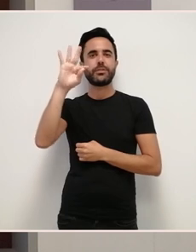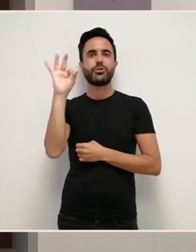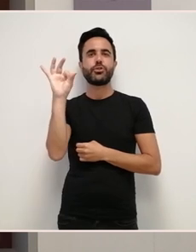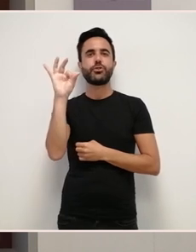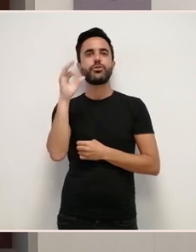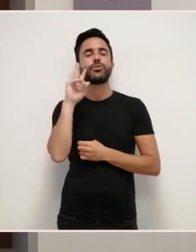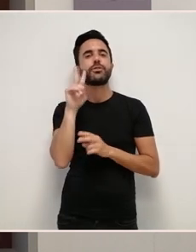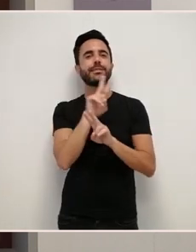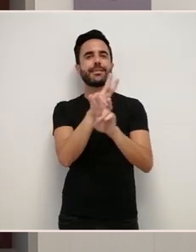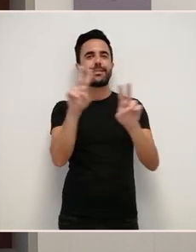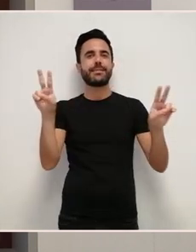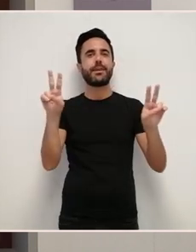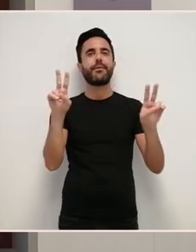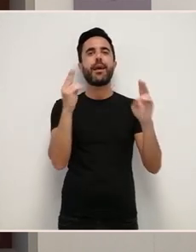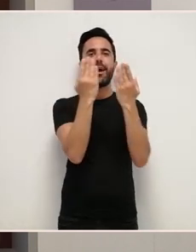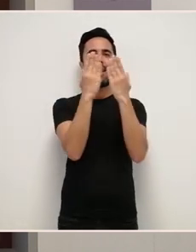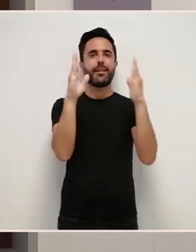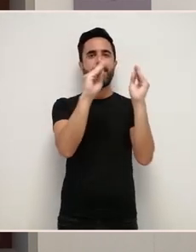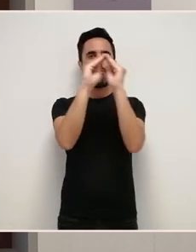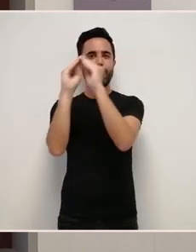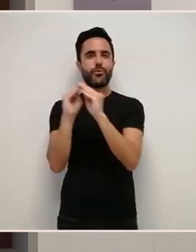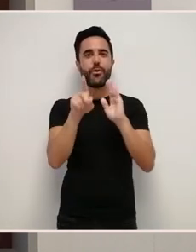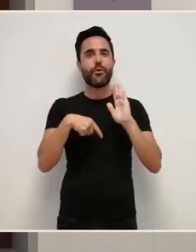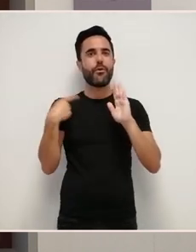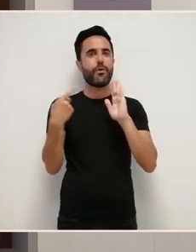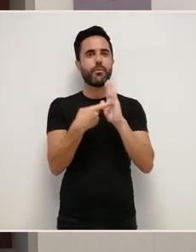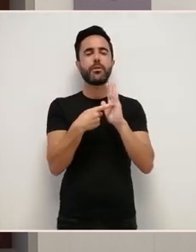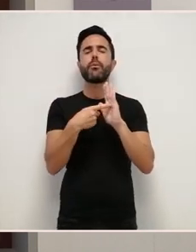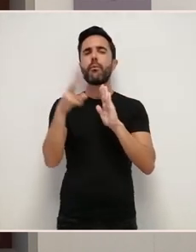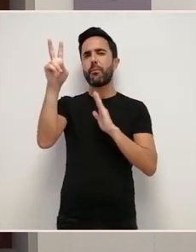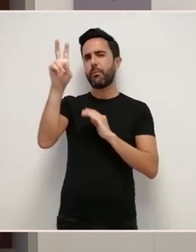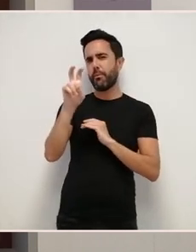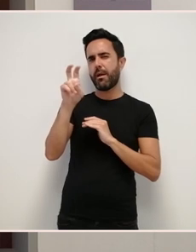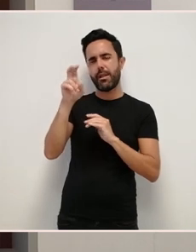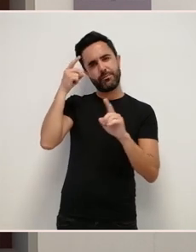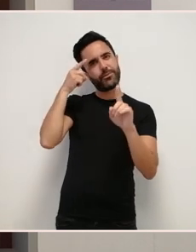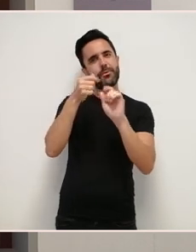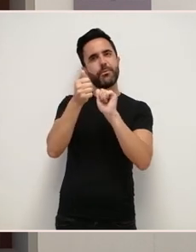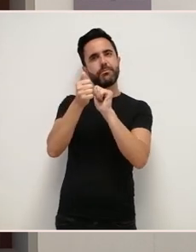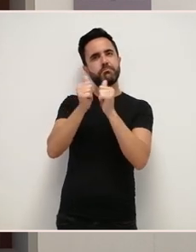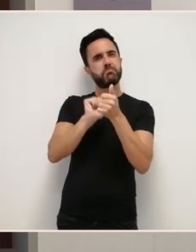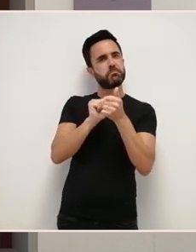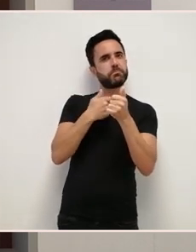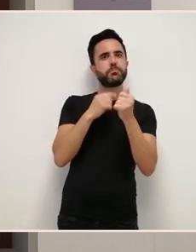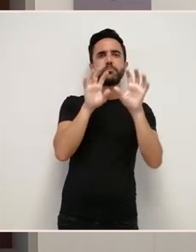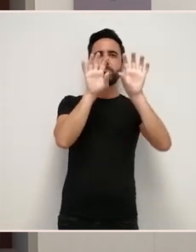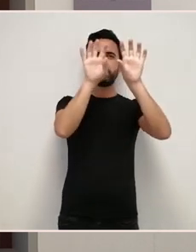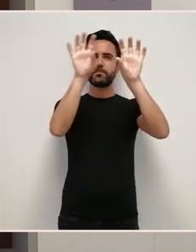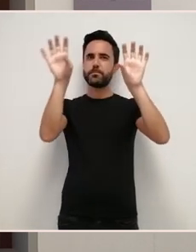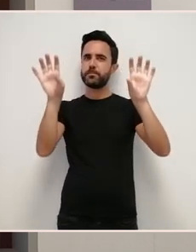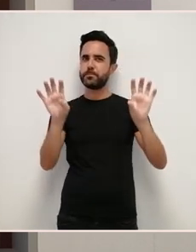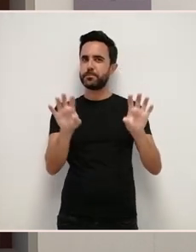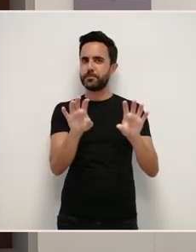todo o seu conxunto E que servíunos como modelo para facer esta gráfica na que atopamos o